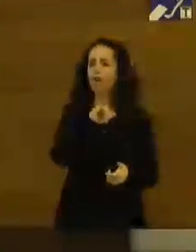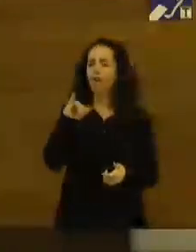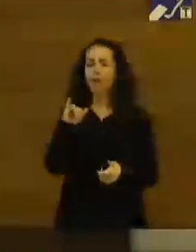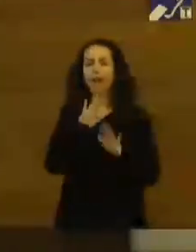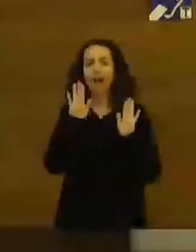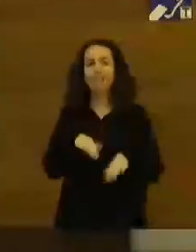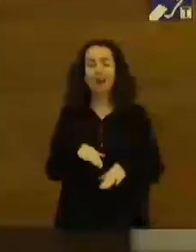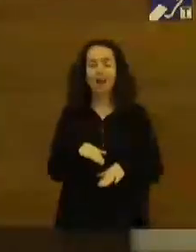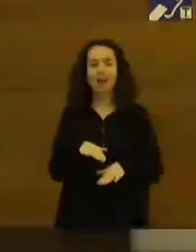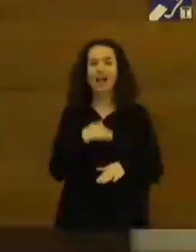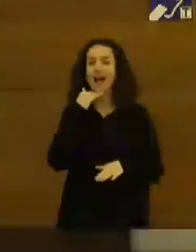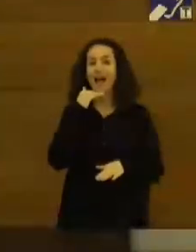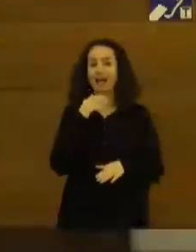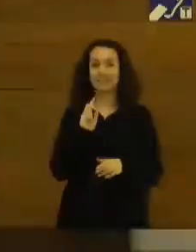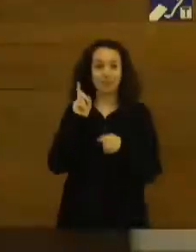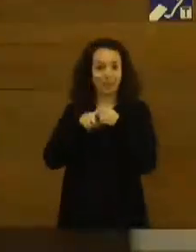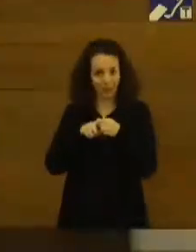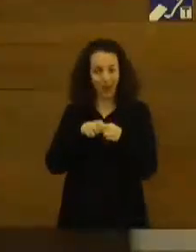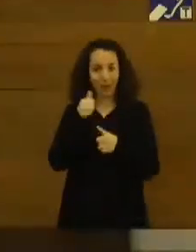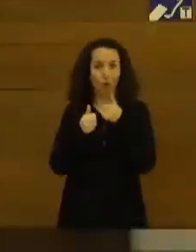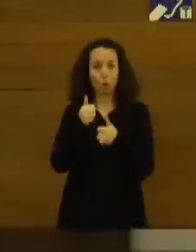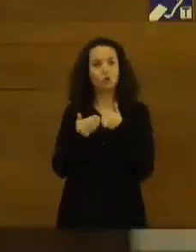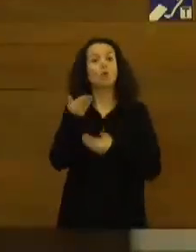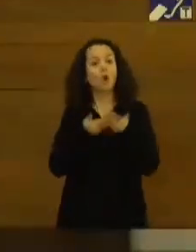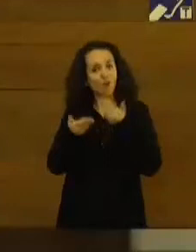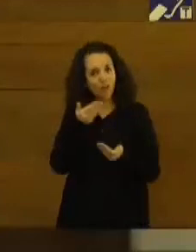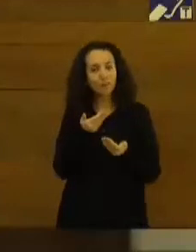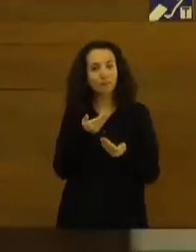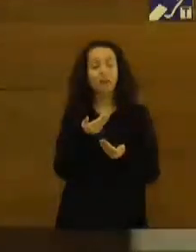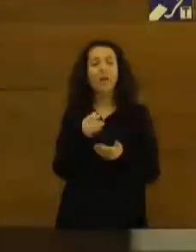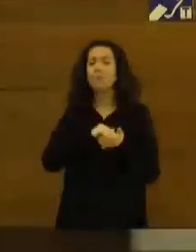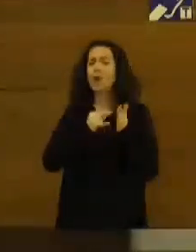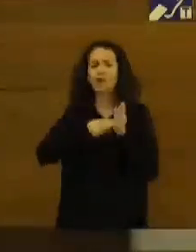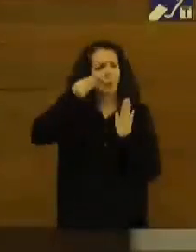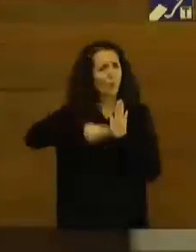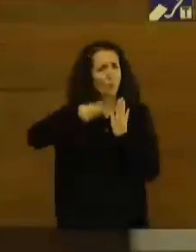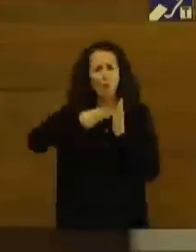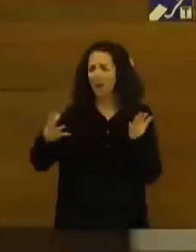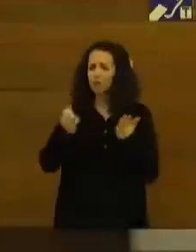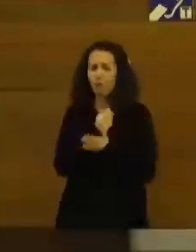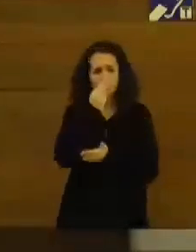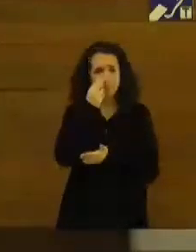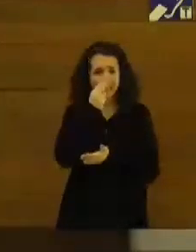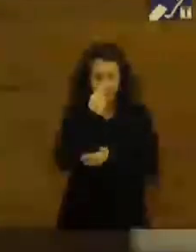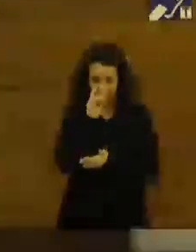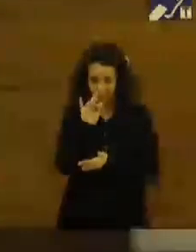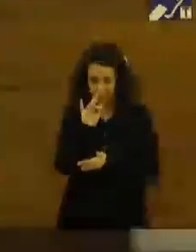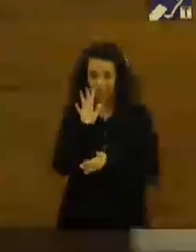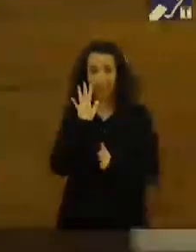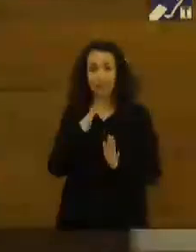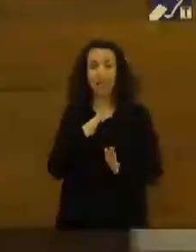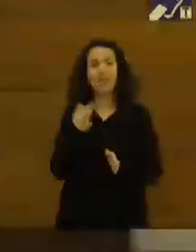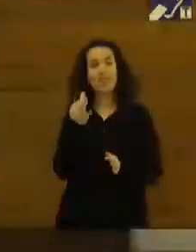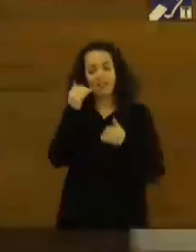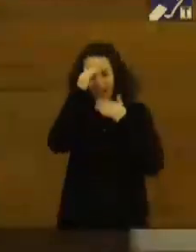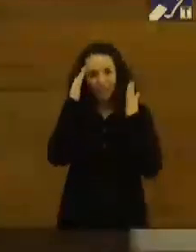acercado a este concurso han colaborado y han participado con muy buenos proyectos todos ellos interesantes y que merecían una gran